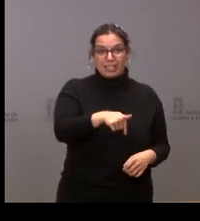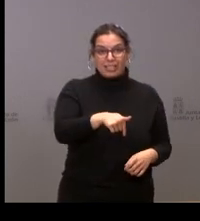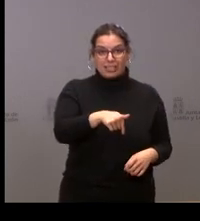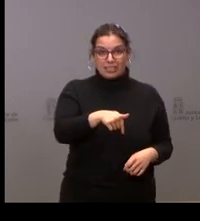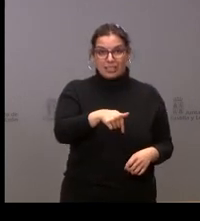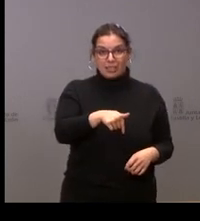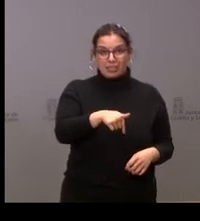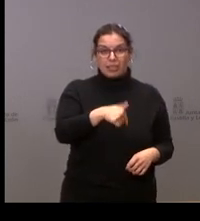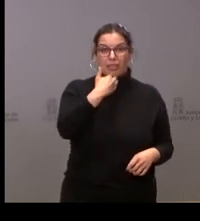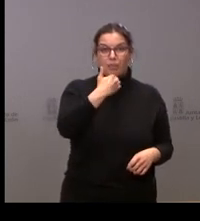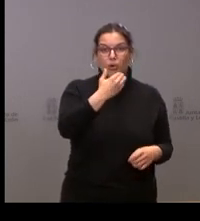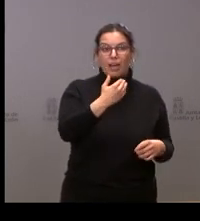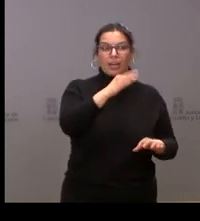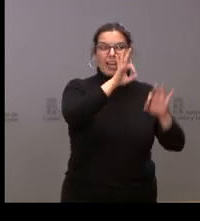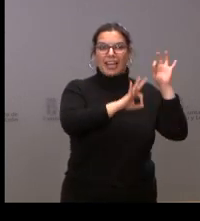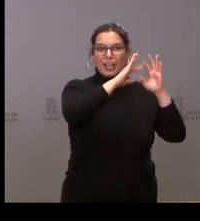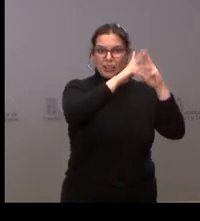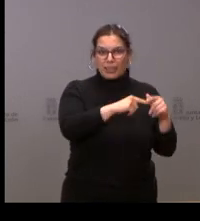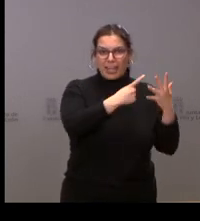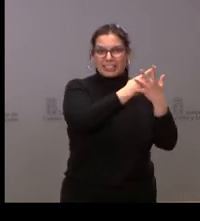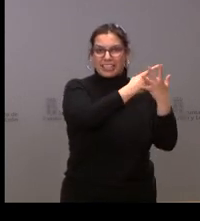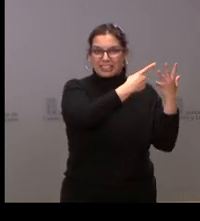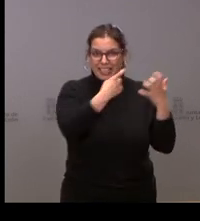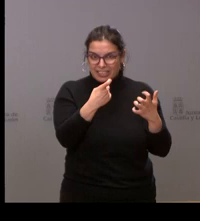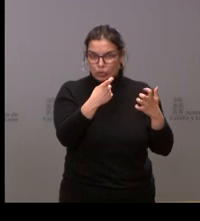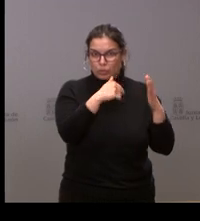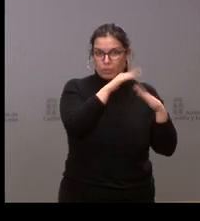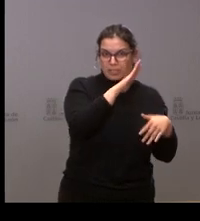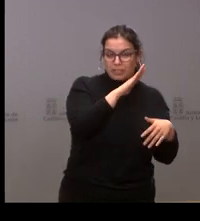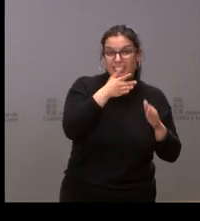de incidencia. Corre peligro la Semana Santa. Gracias.